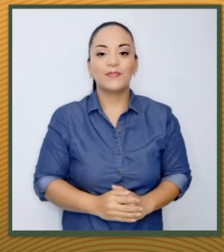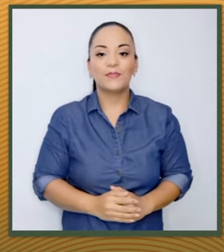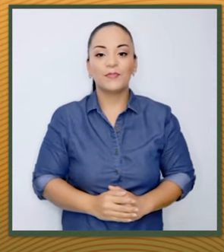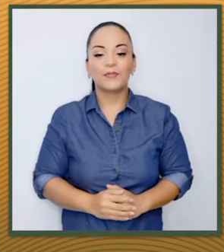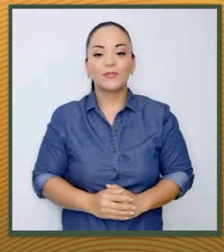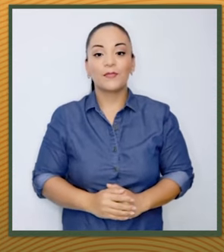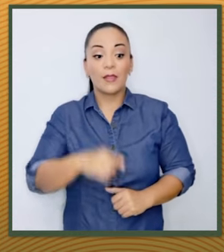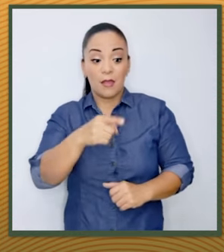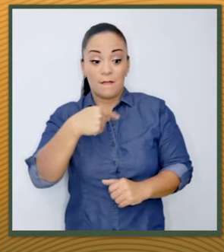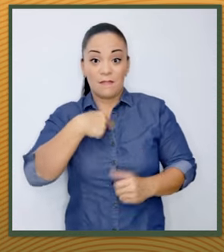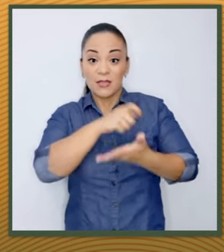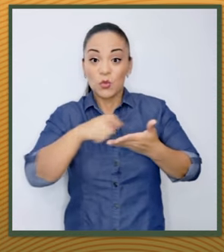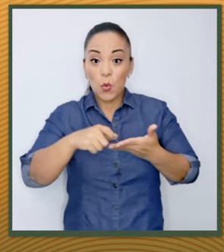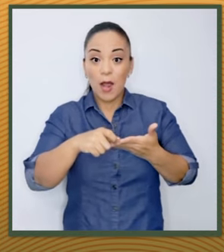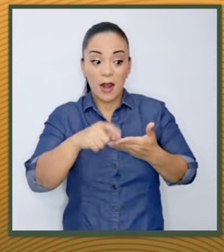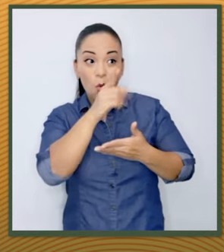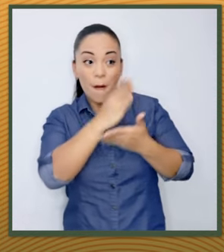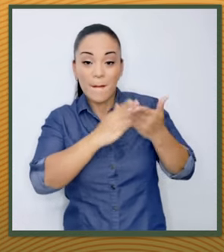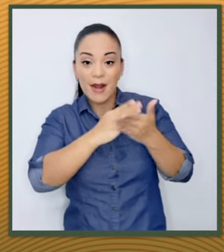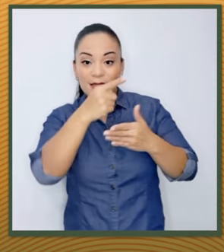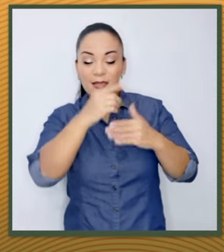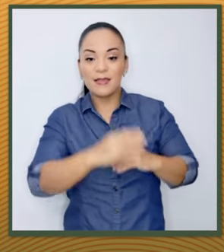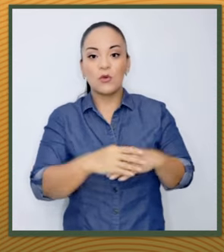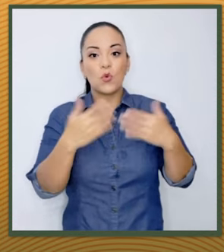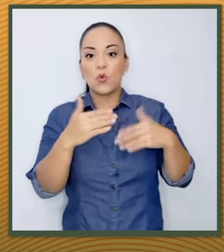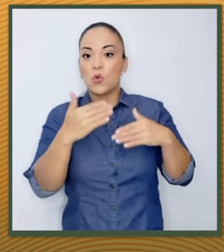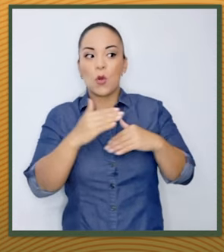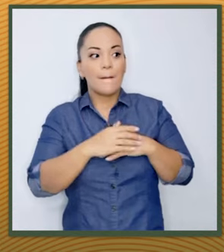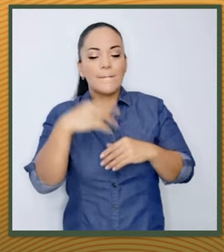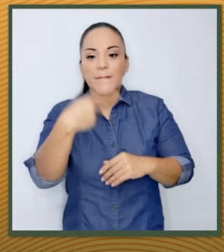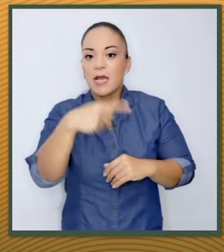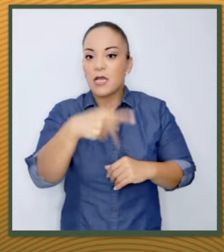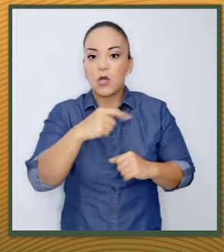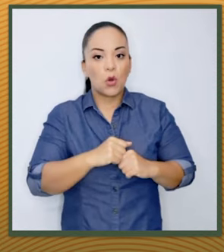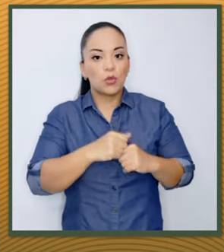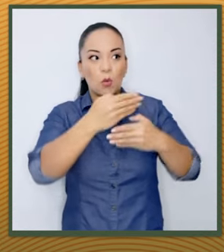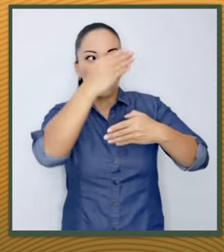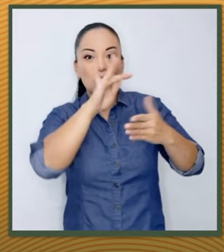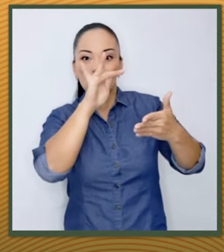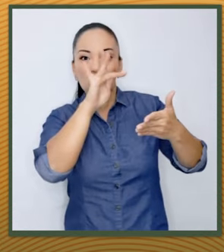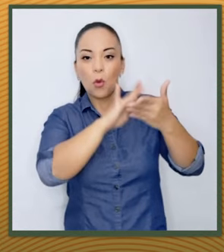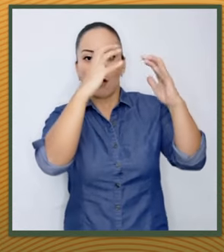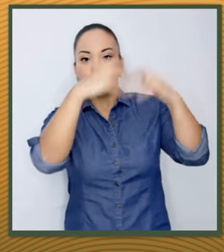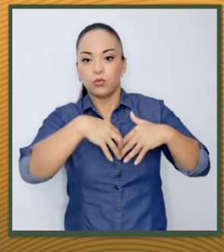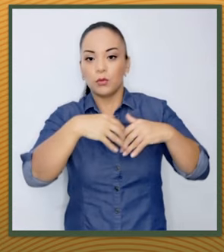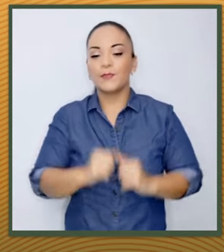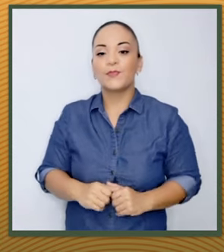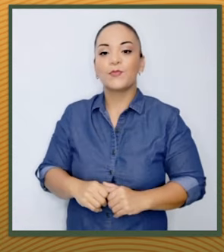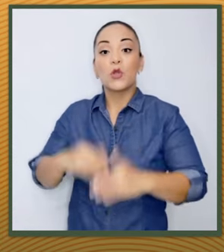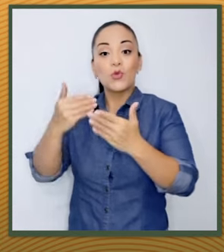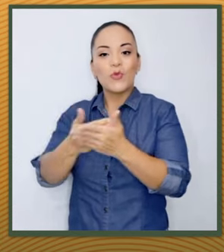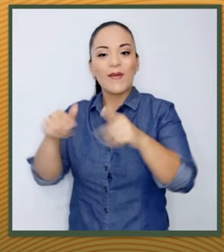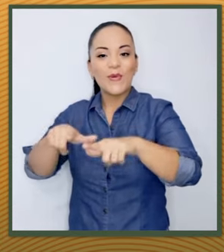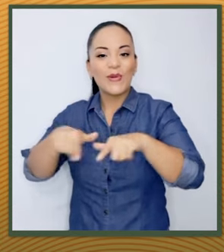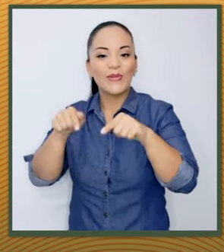parte en la escuela donde yo estoy que está muy peligrosa, que si usted la toca se le viene encima. Las